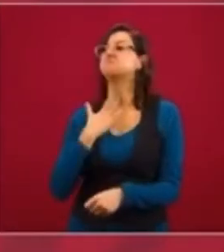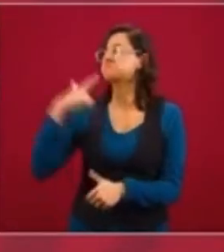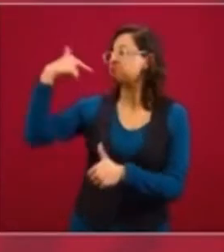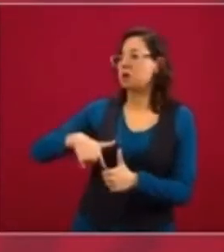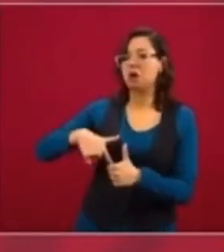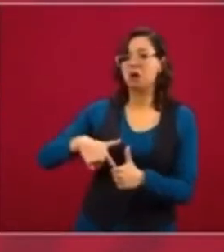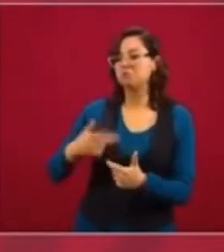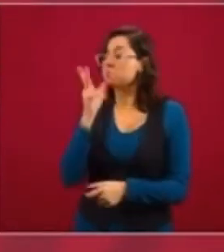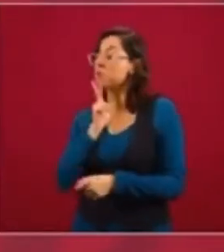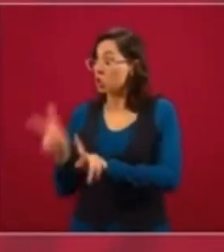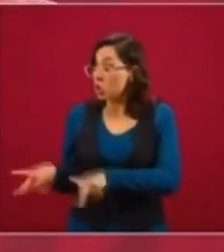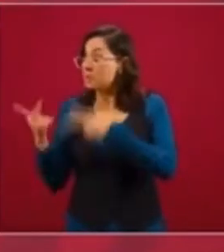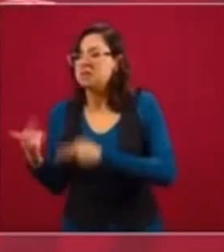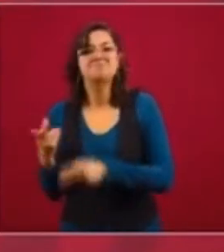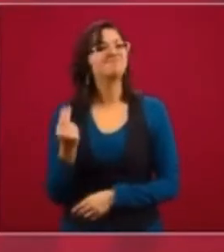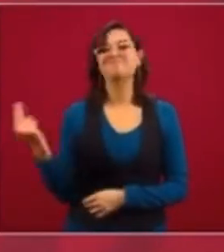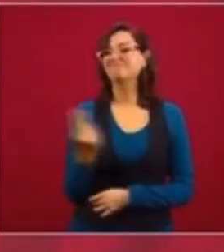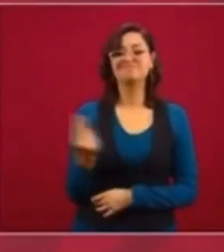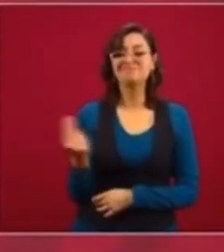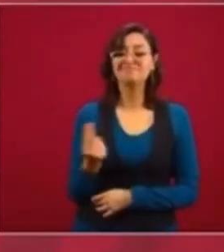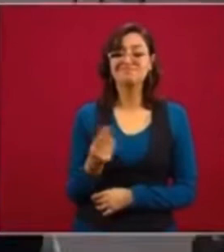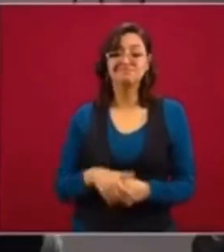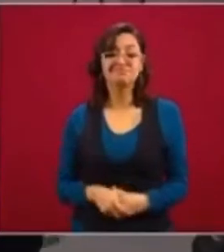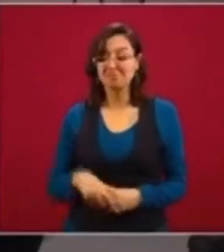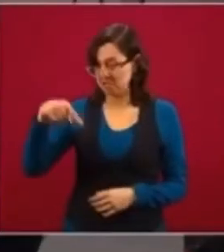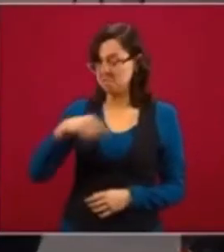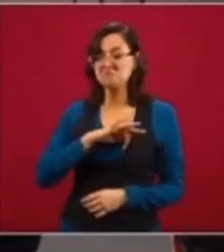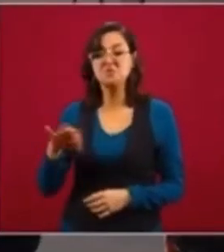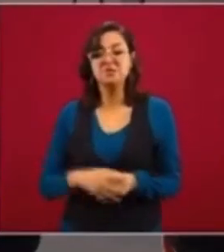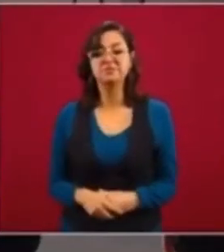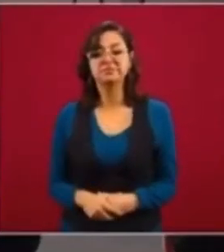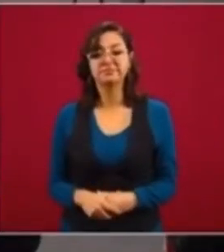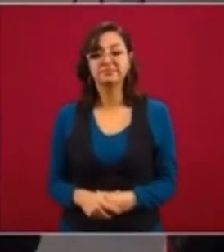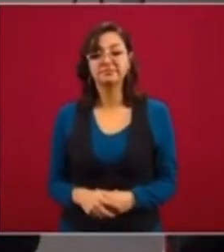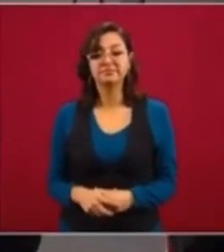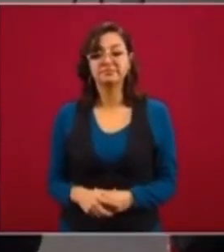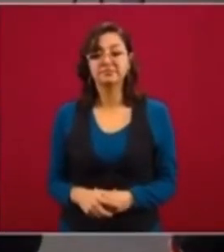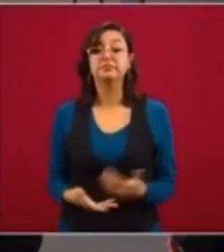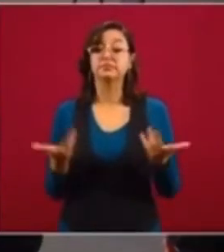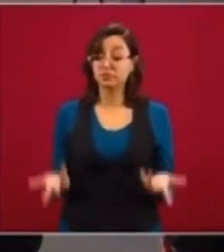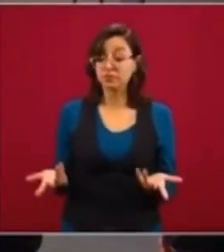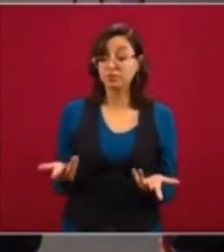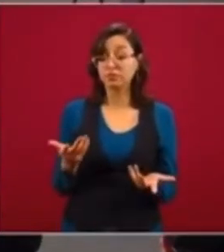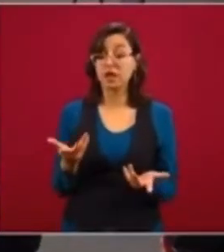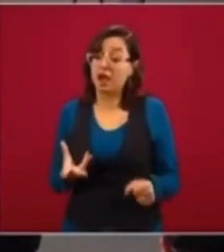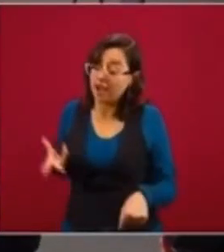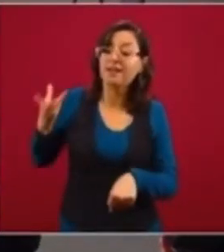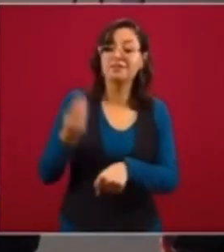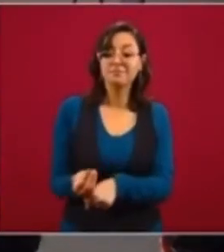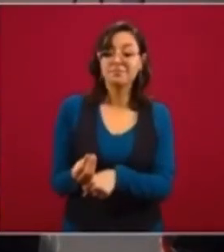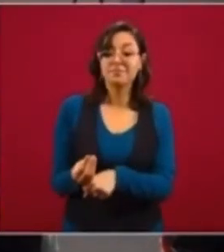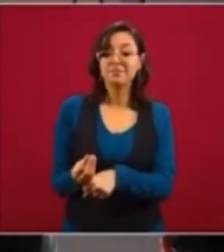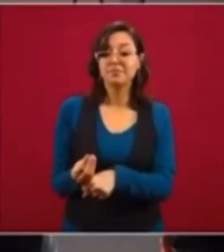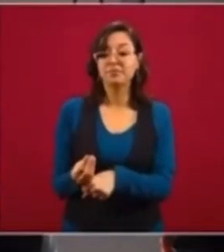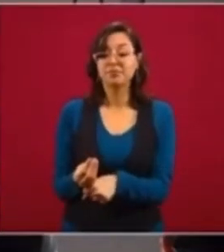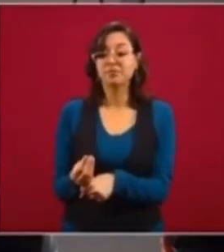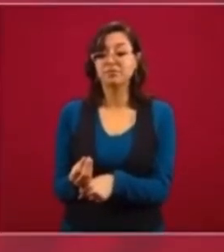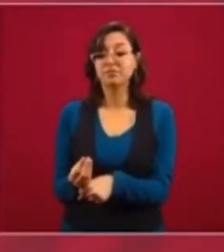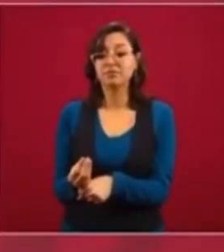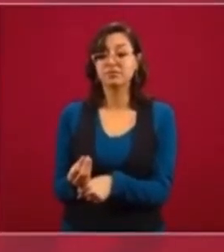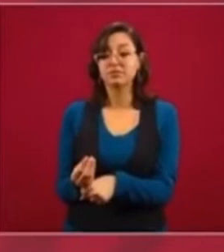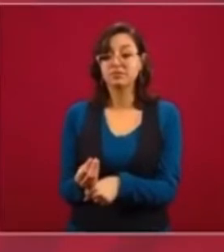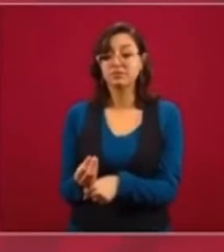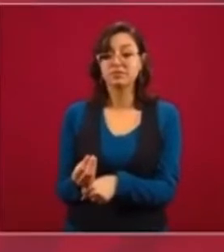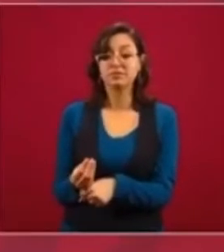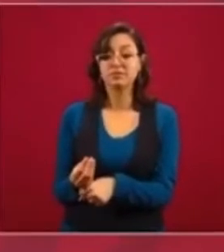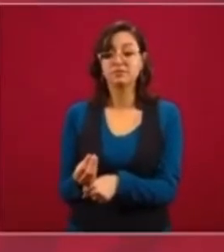tenemos necesidad de vender un solo barril de petróleo, coloso. Entonces, ¿y qué otra cosa? Ya no apostar a